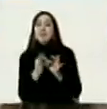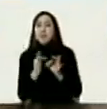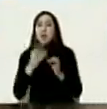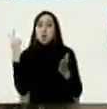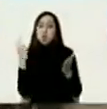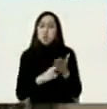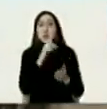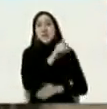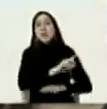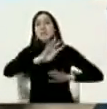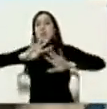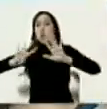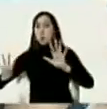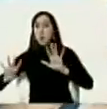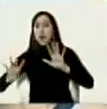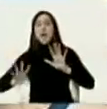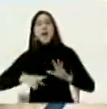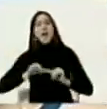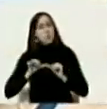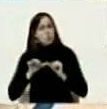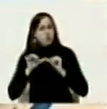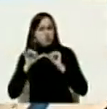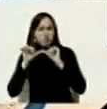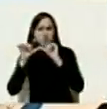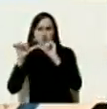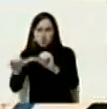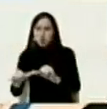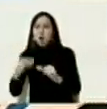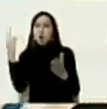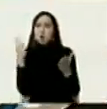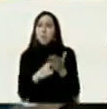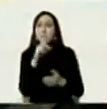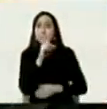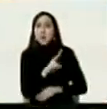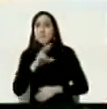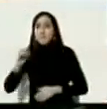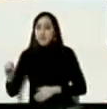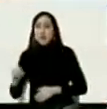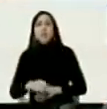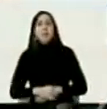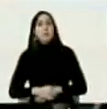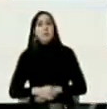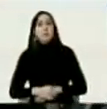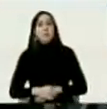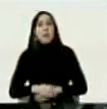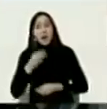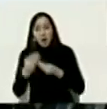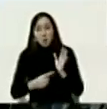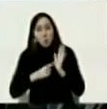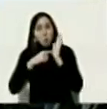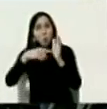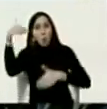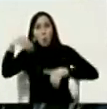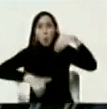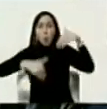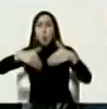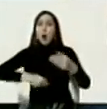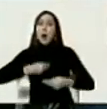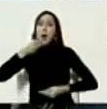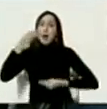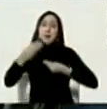2019 que se continuaron en el 2020 nos condujeron a unas elecciones con plenas garantías